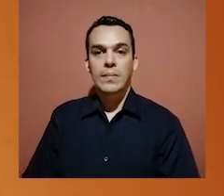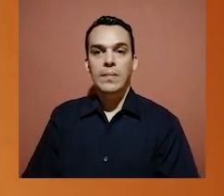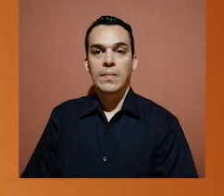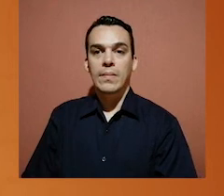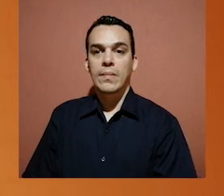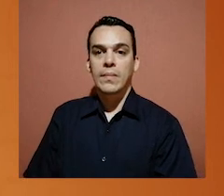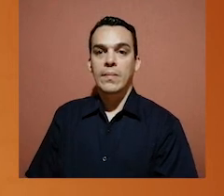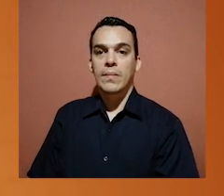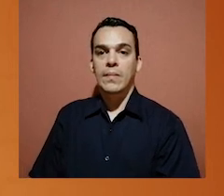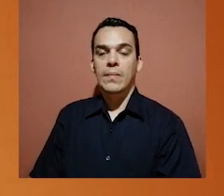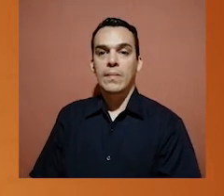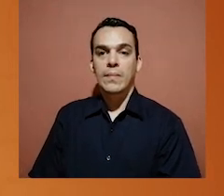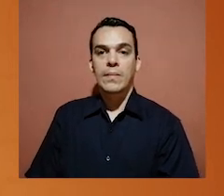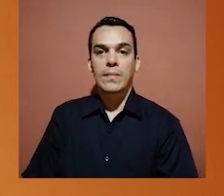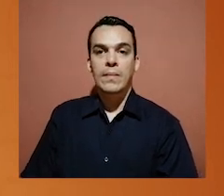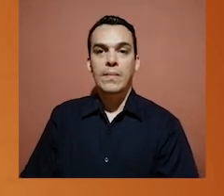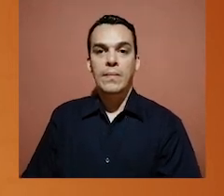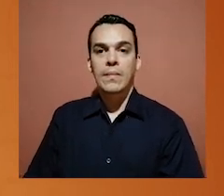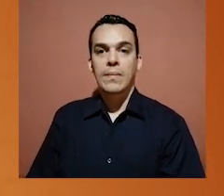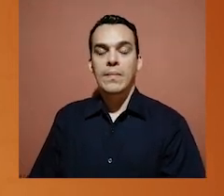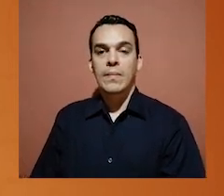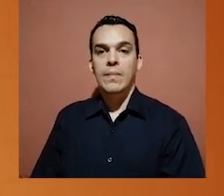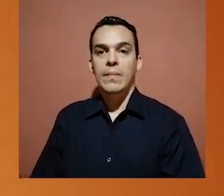Gracias por